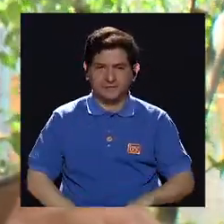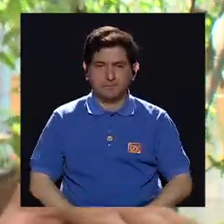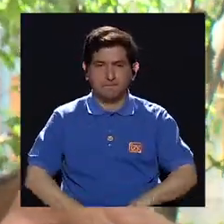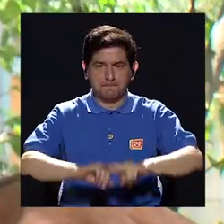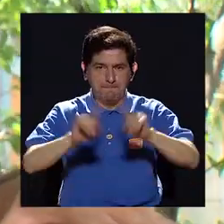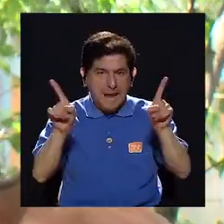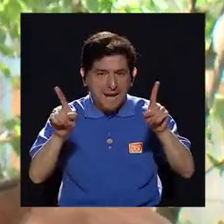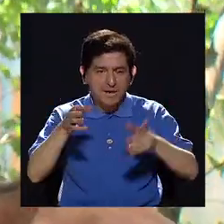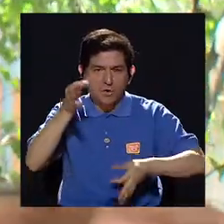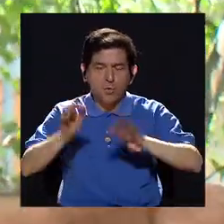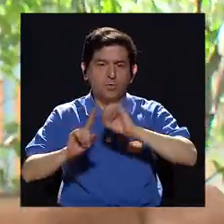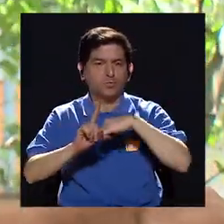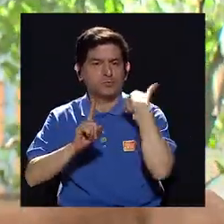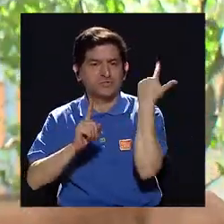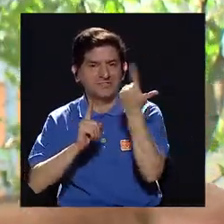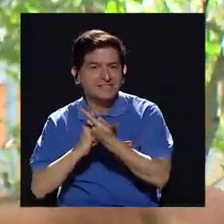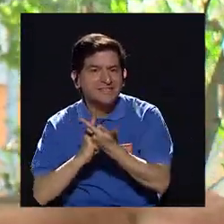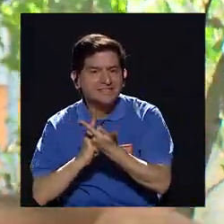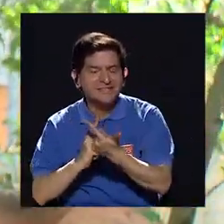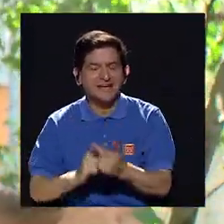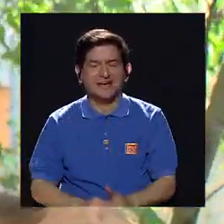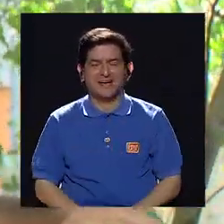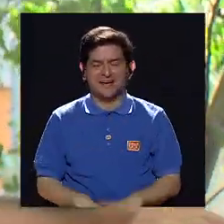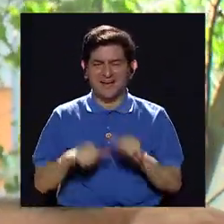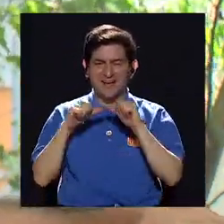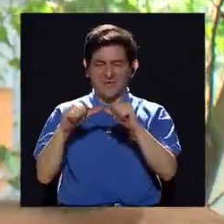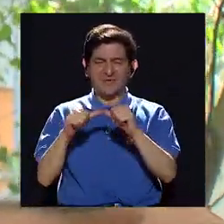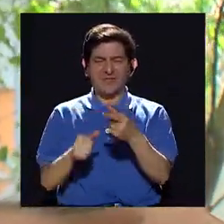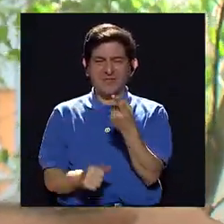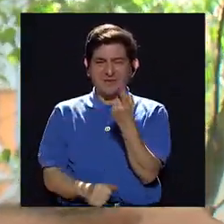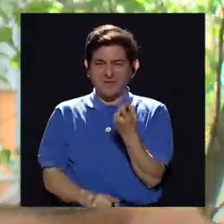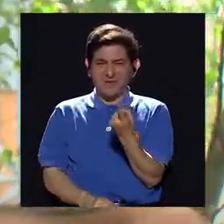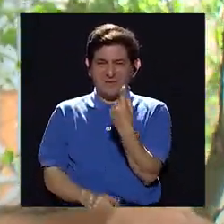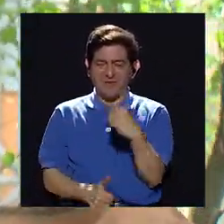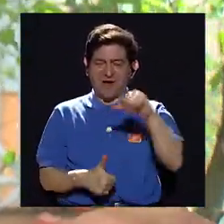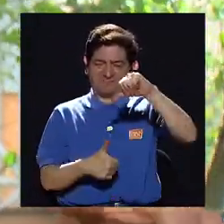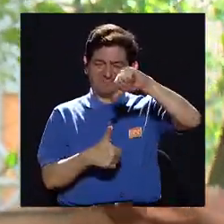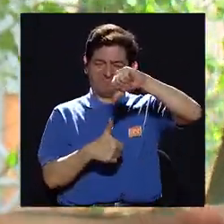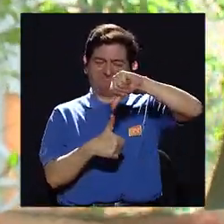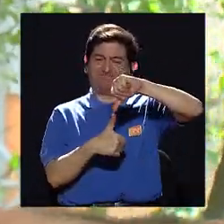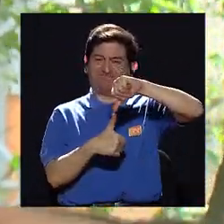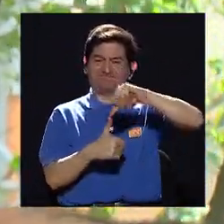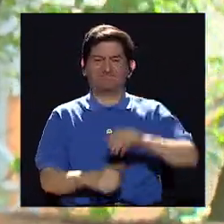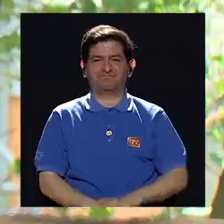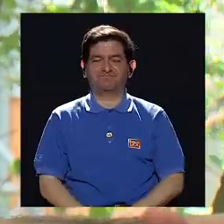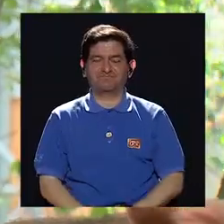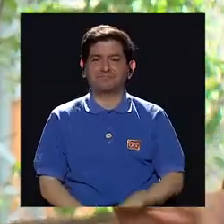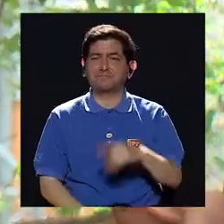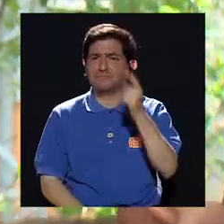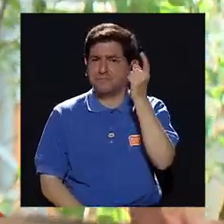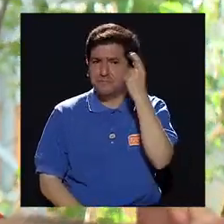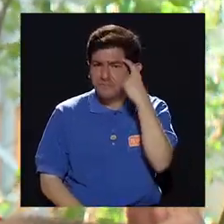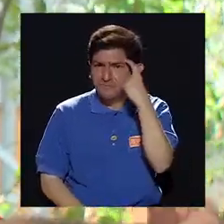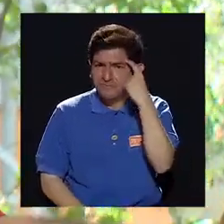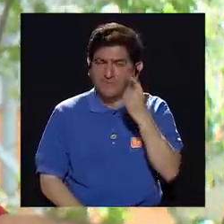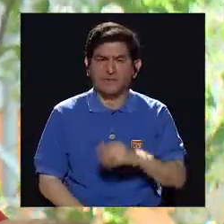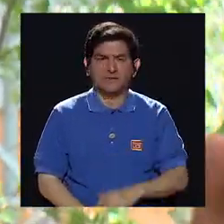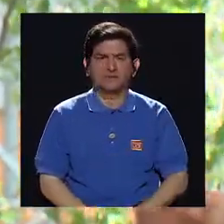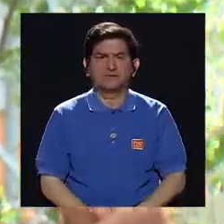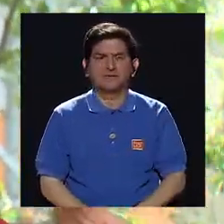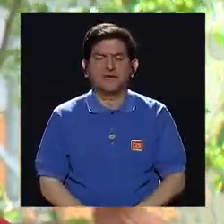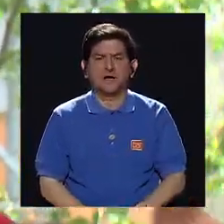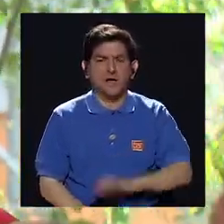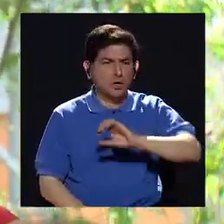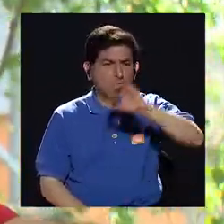pero la justicia social sigue siendo una materia pendiente en Centroamérica. Tanto así que los